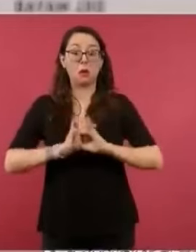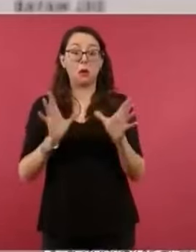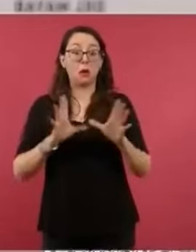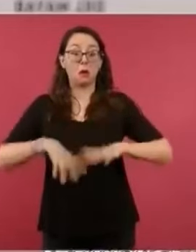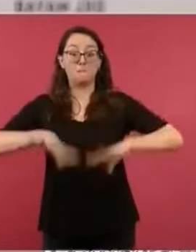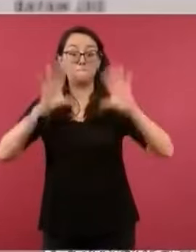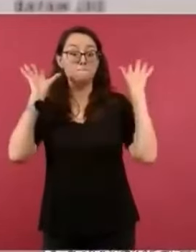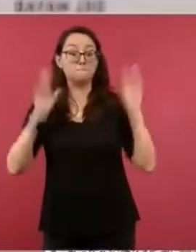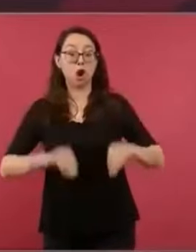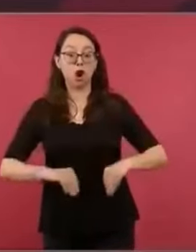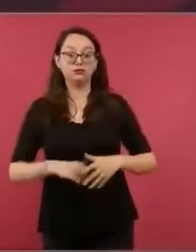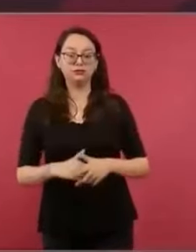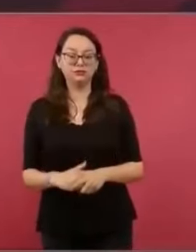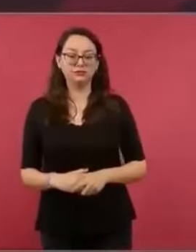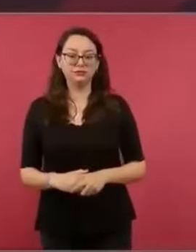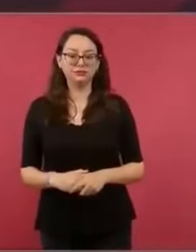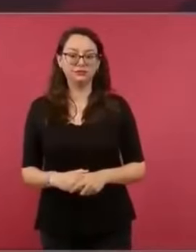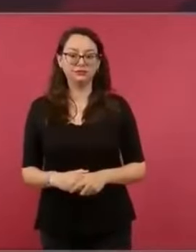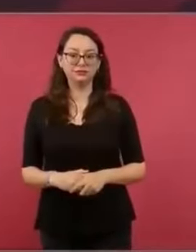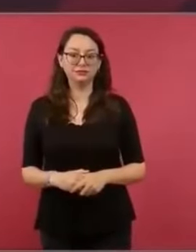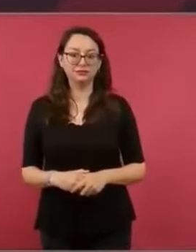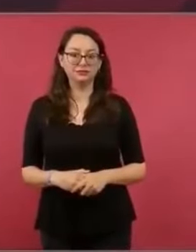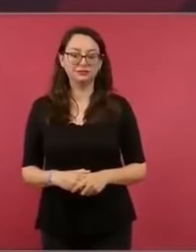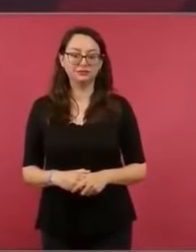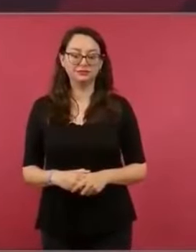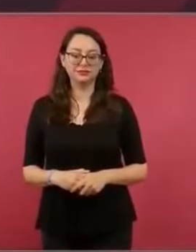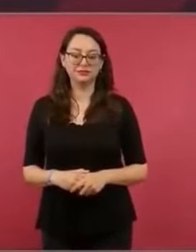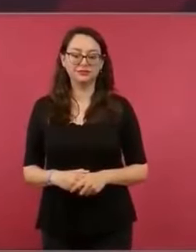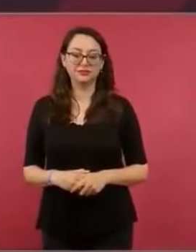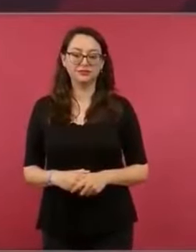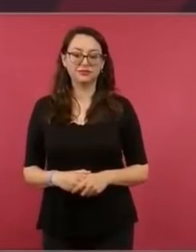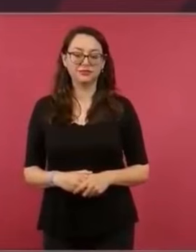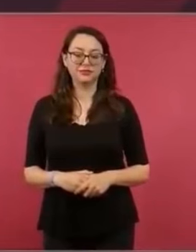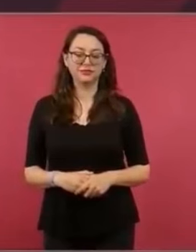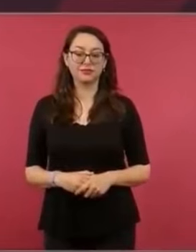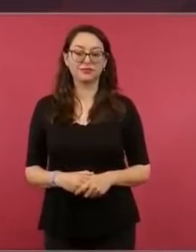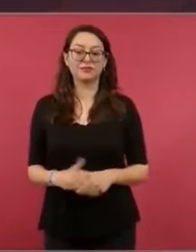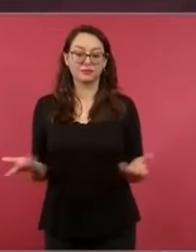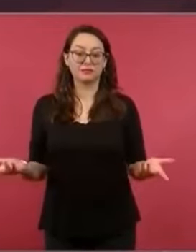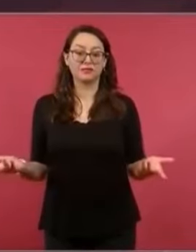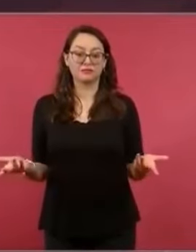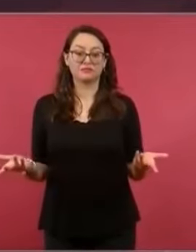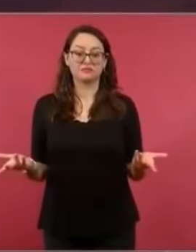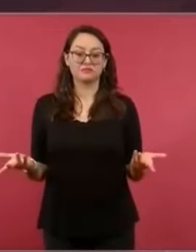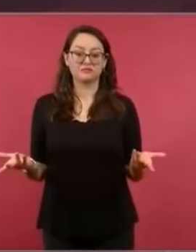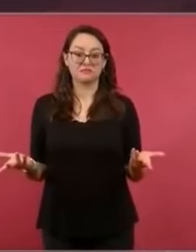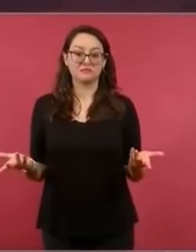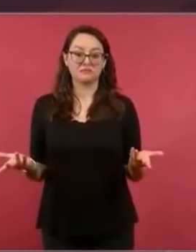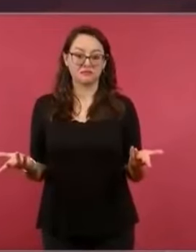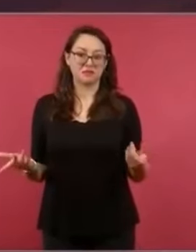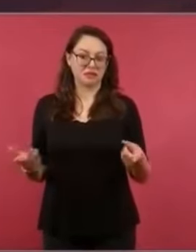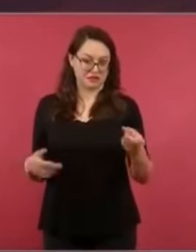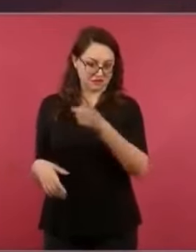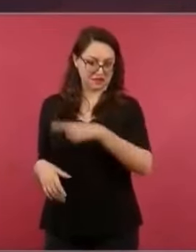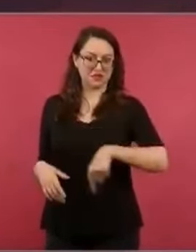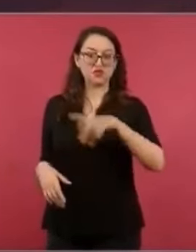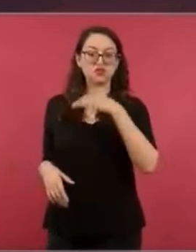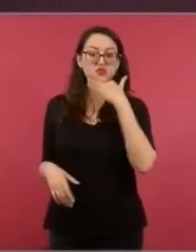Los mapaches de aquellos tiempos, que todavía ahí andan,